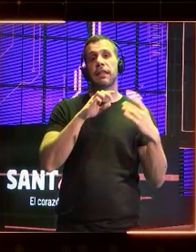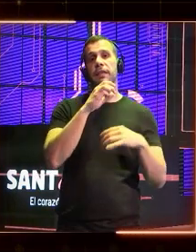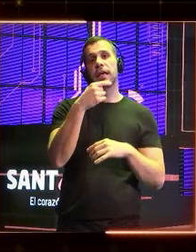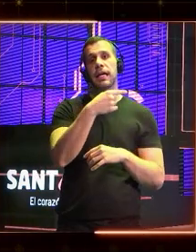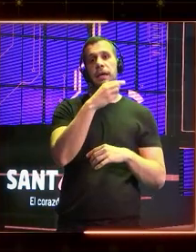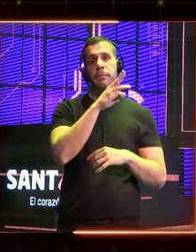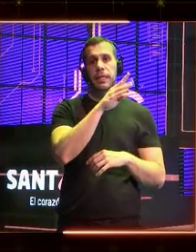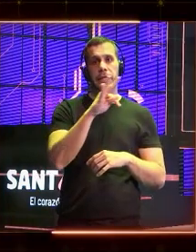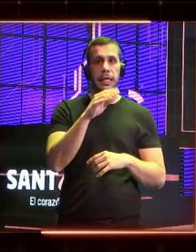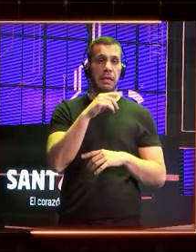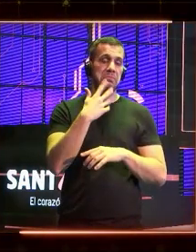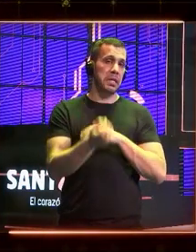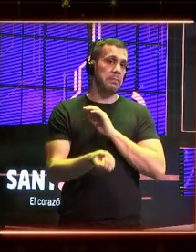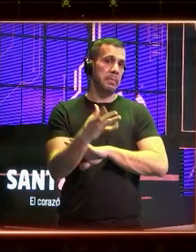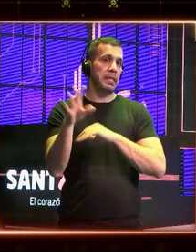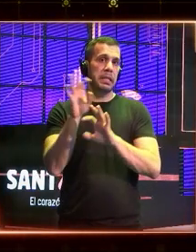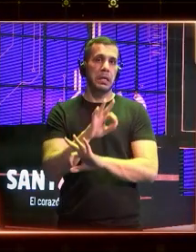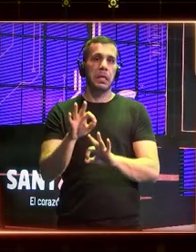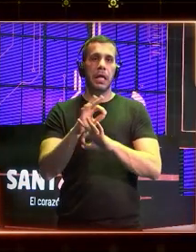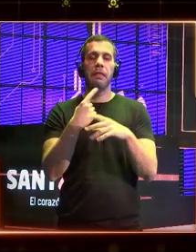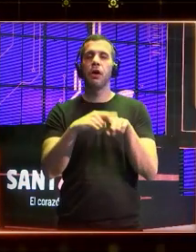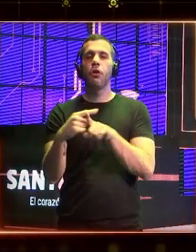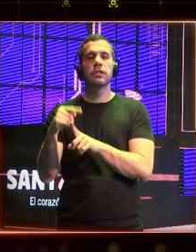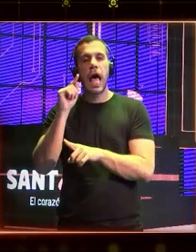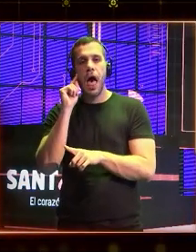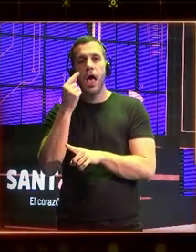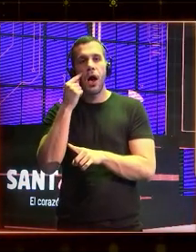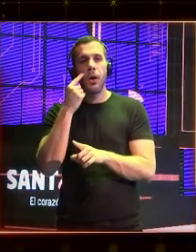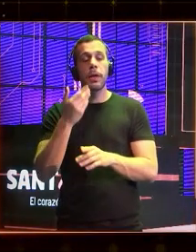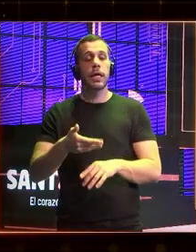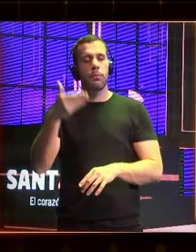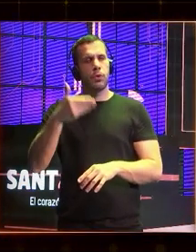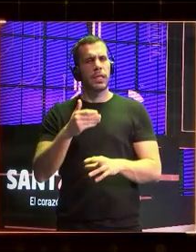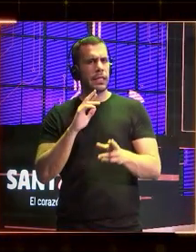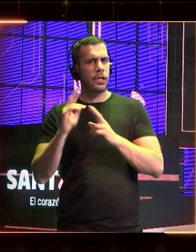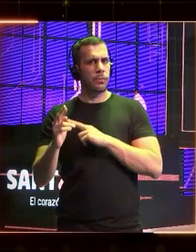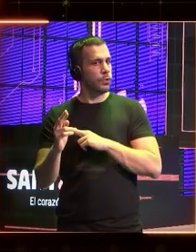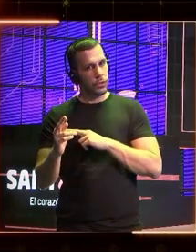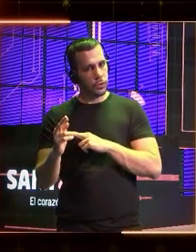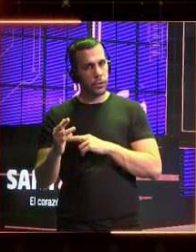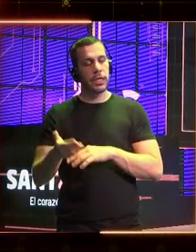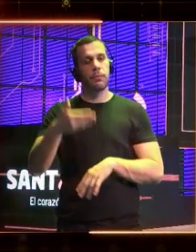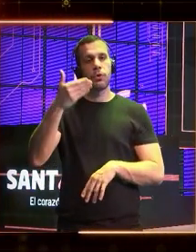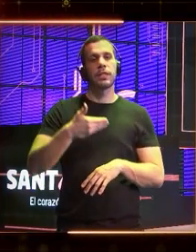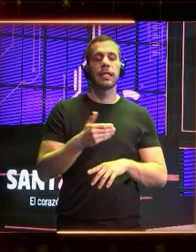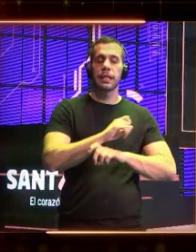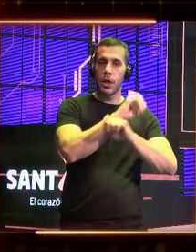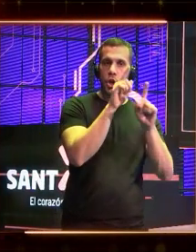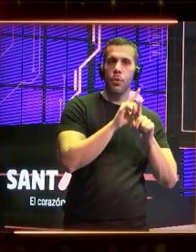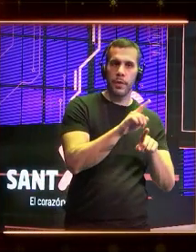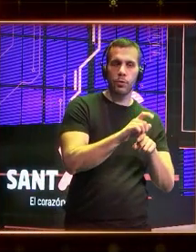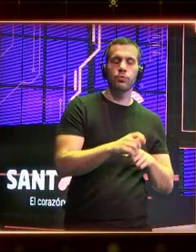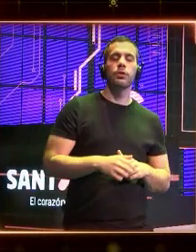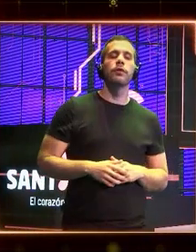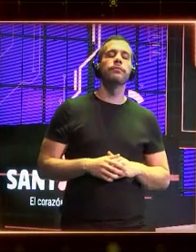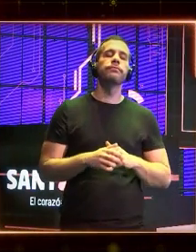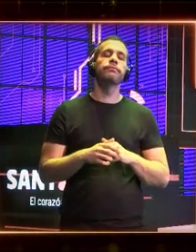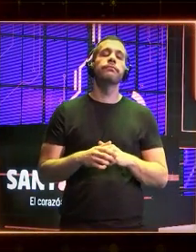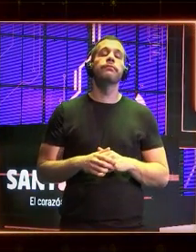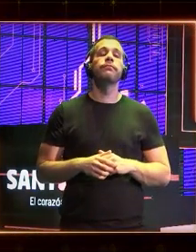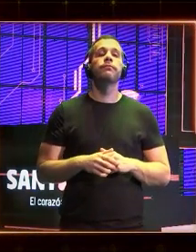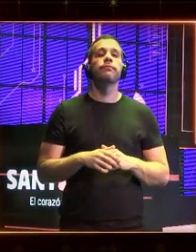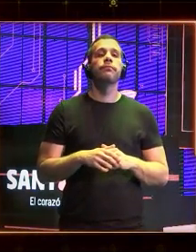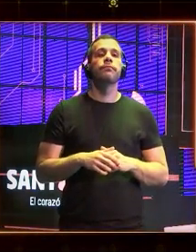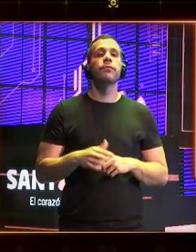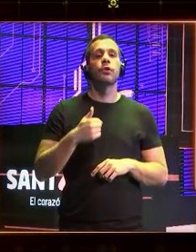descubres, que lo importante no son las respuestas, que lo importante son las preguntas. Y como decía el gran Jordi Wagenberg, que yo